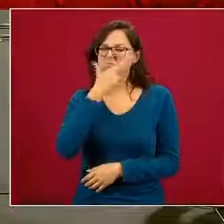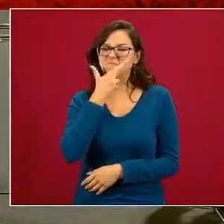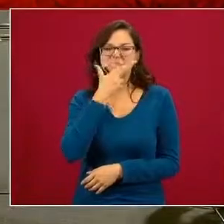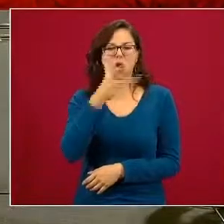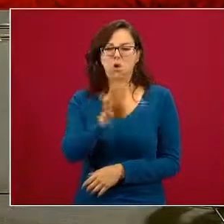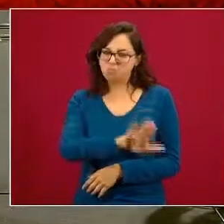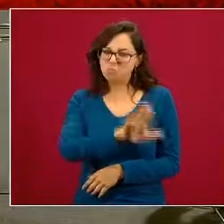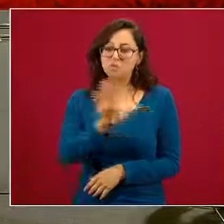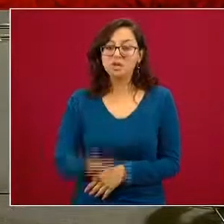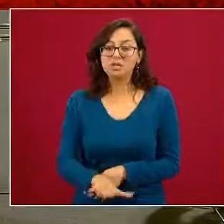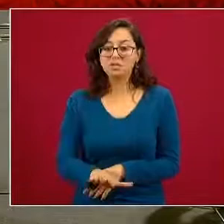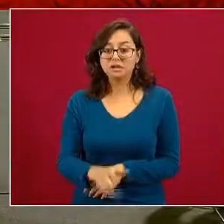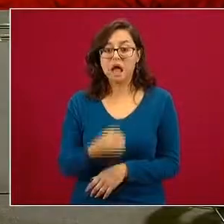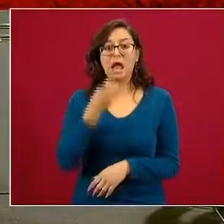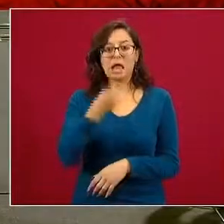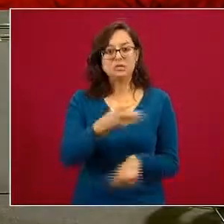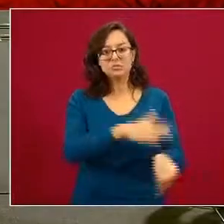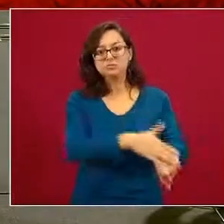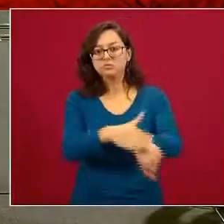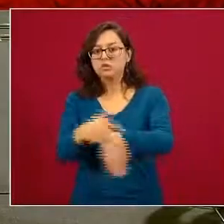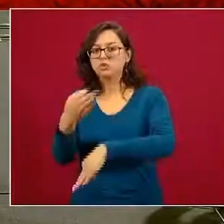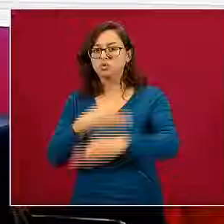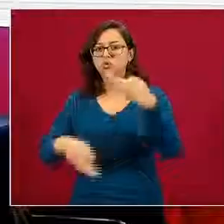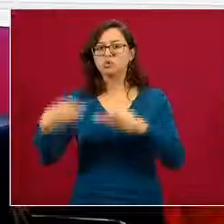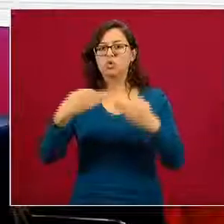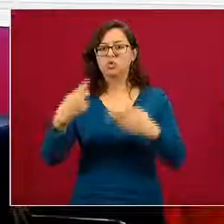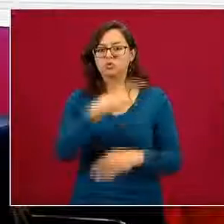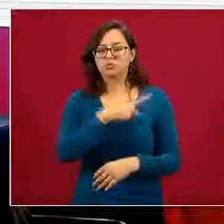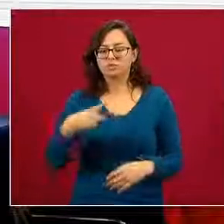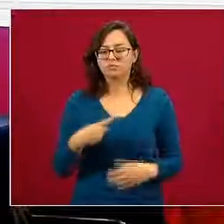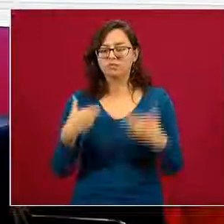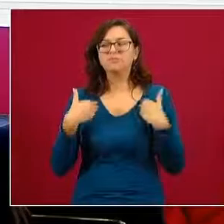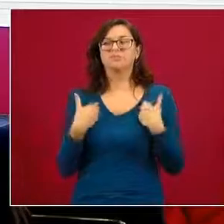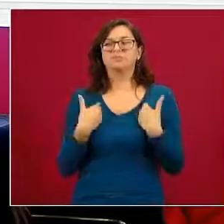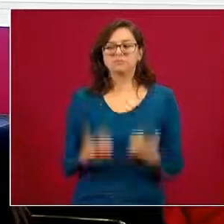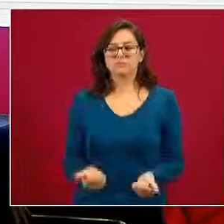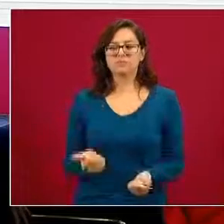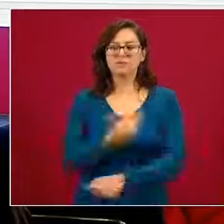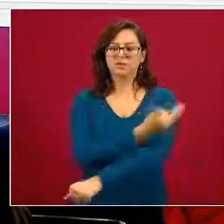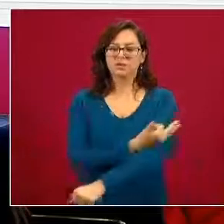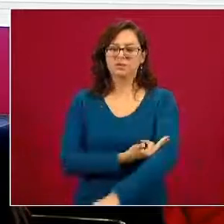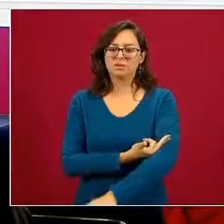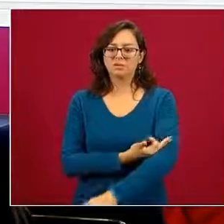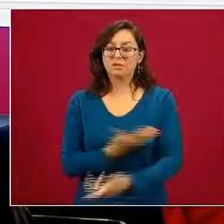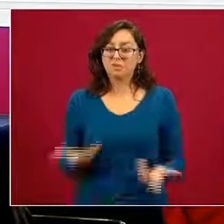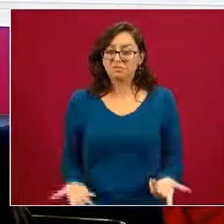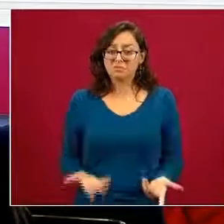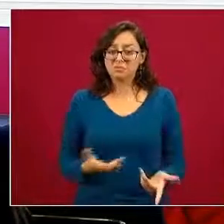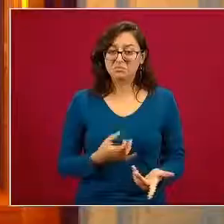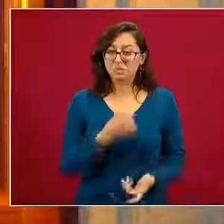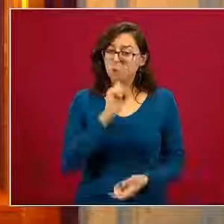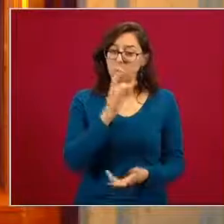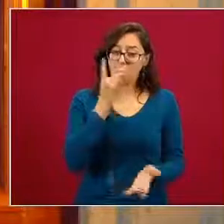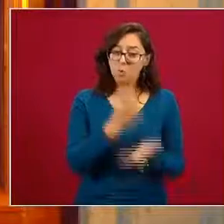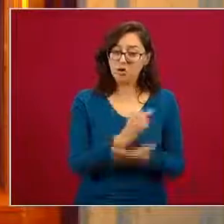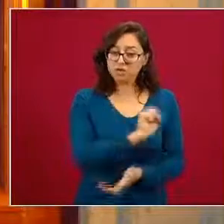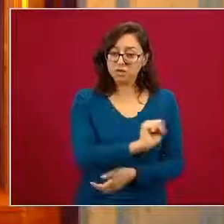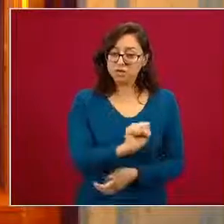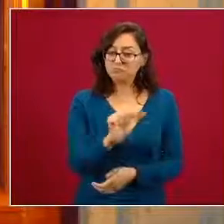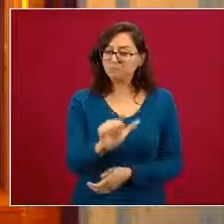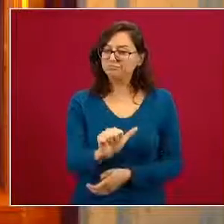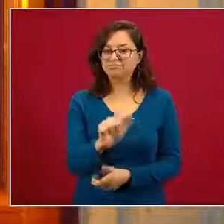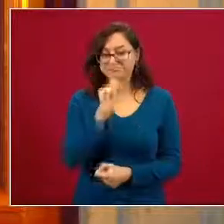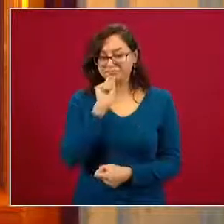a todos nosotros por eso no puede ser la Secretaría de Salud o el Servicio de Salud tiene que estar involucradas las